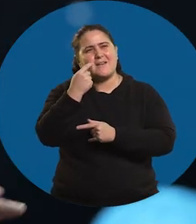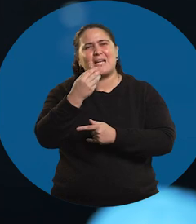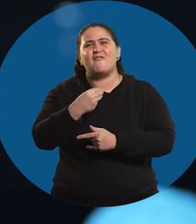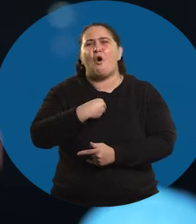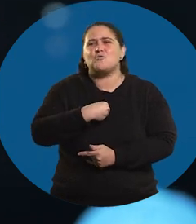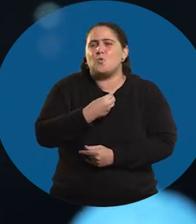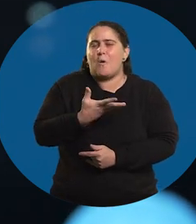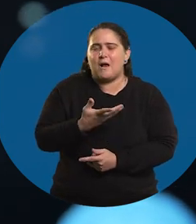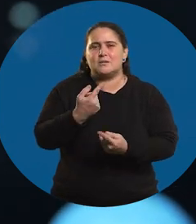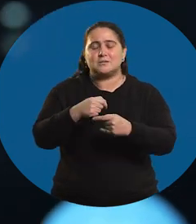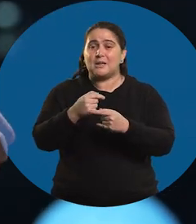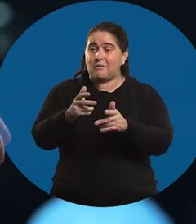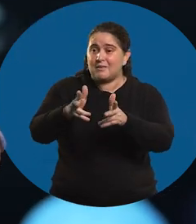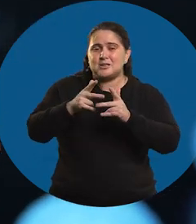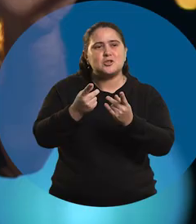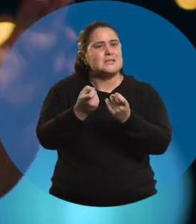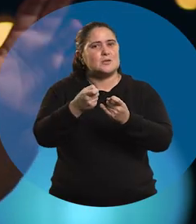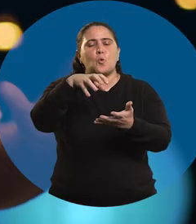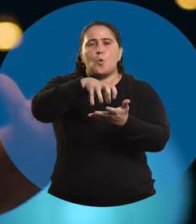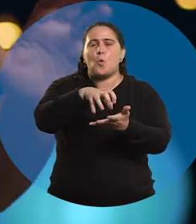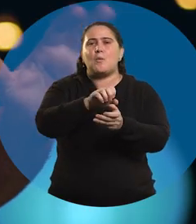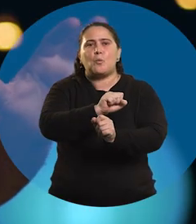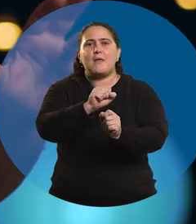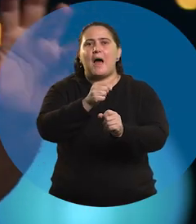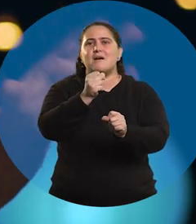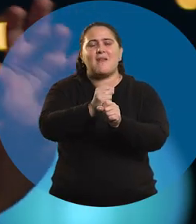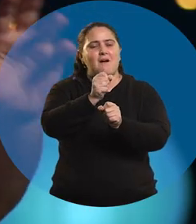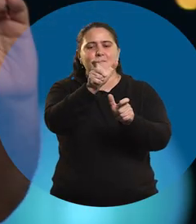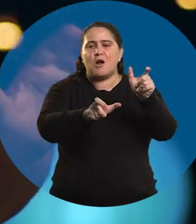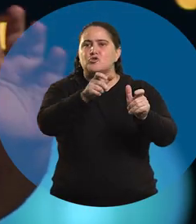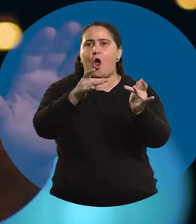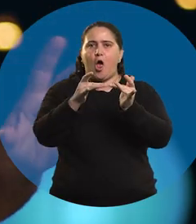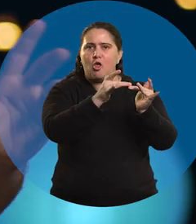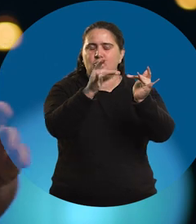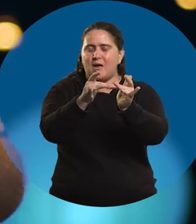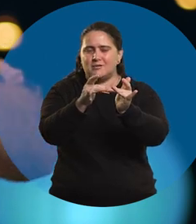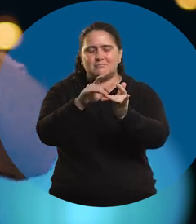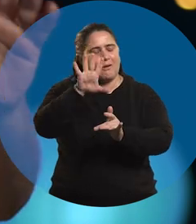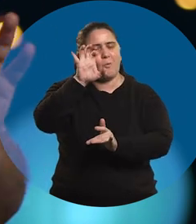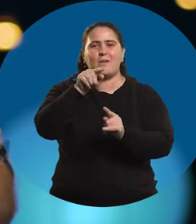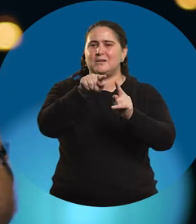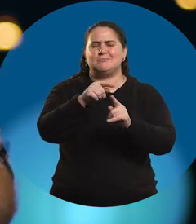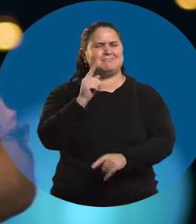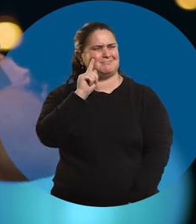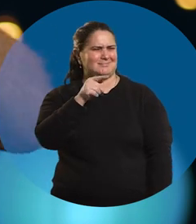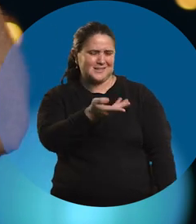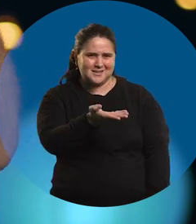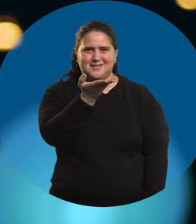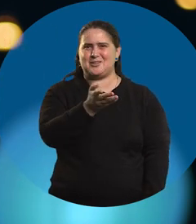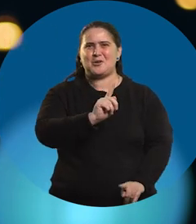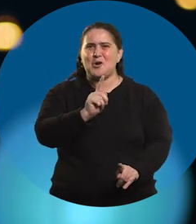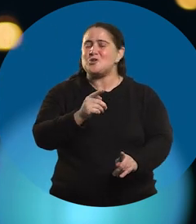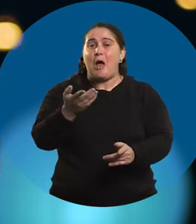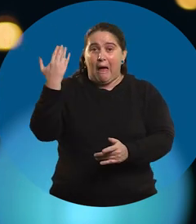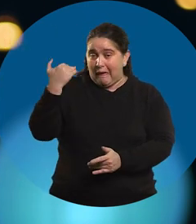nada. Una de las cosas que me decían fue que yo necesitaba un lugar para que esté trabajando con gente. No lo digo más. Y dije, no, mirá